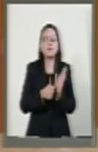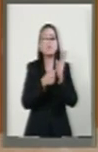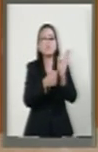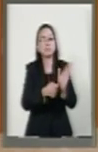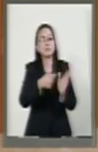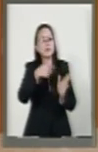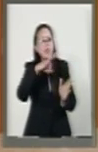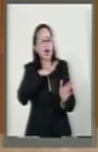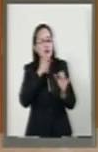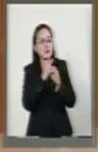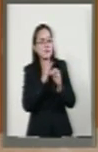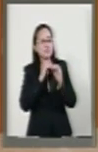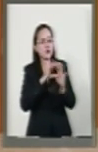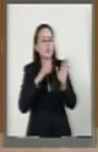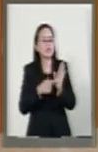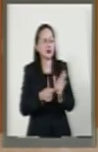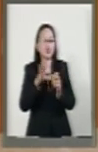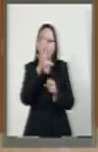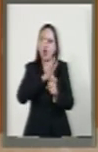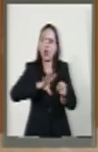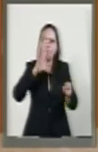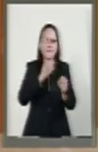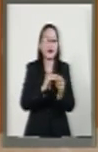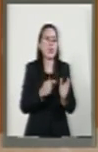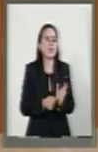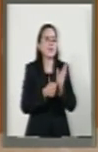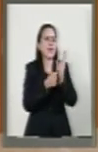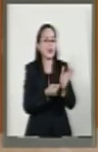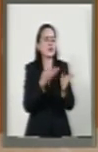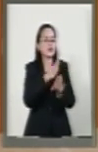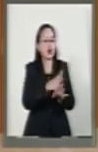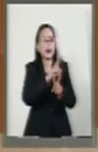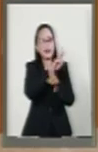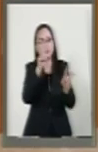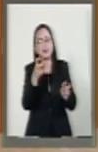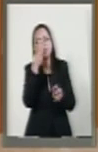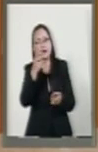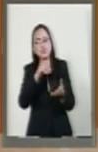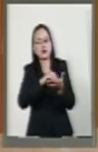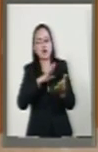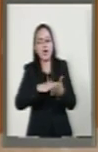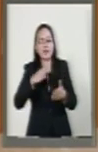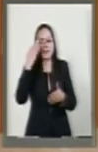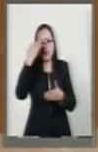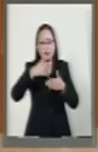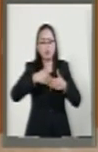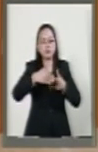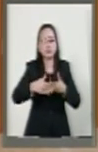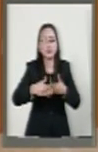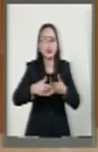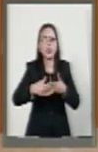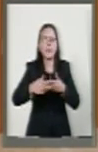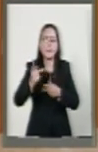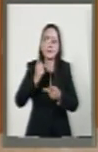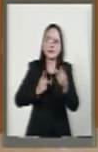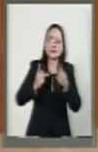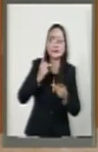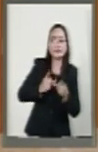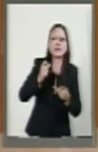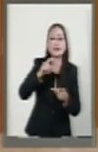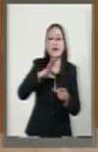contendrá información completa al respecto, incluyendo los cortos plazos, arrendamientos financieros,